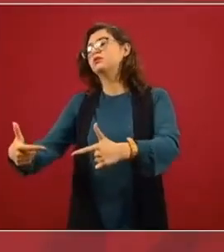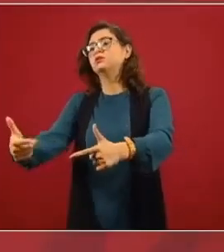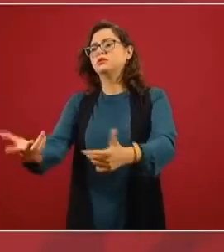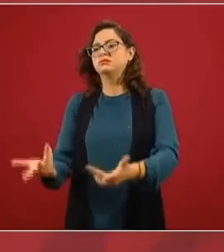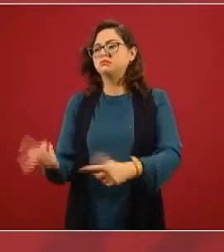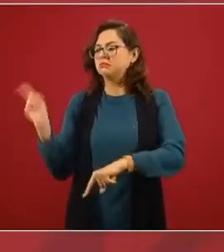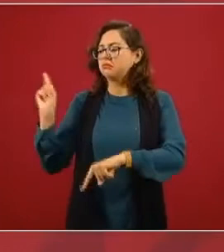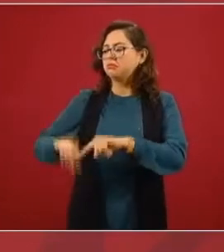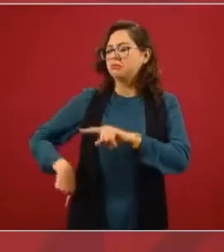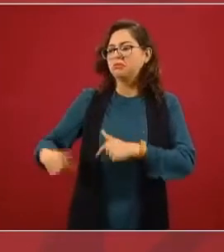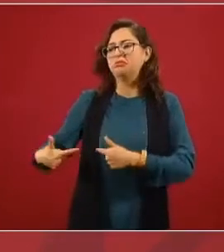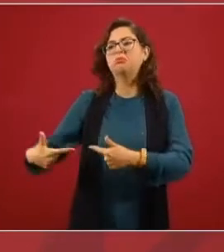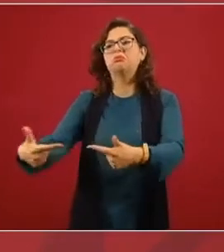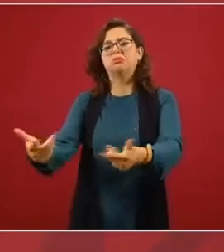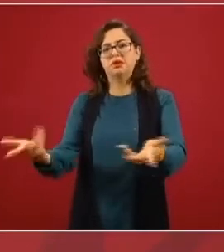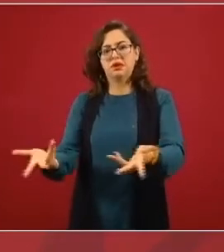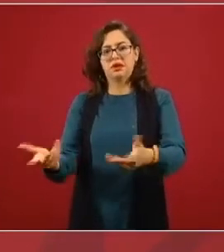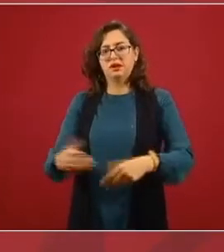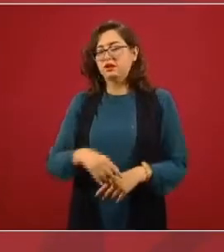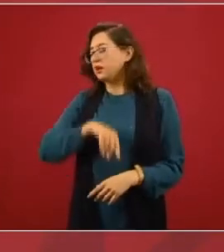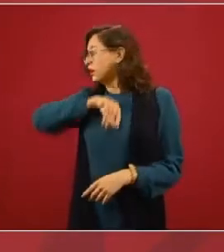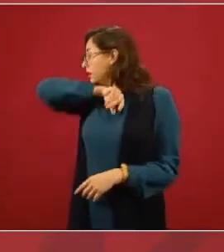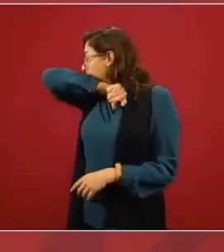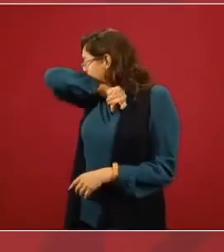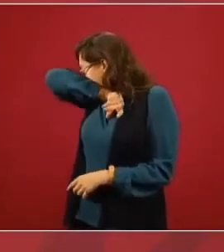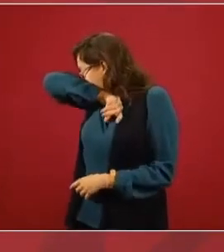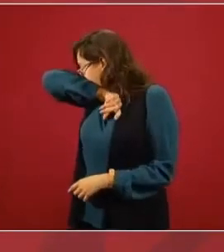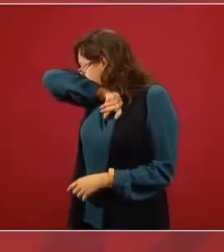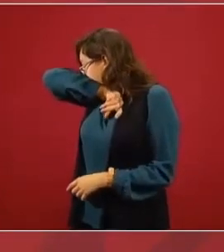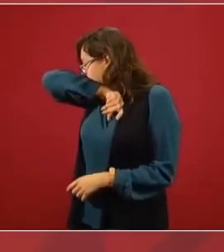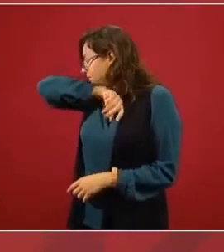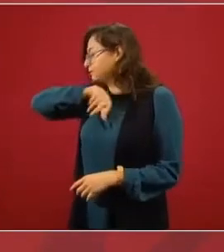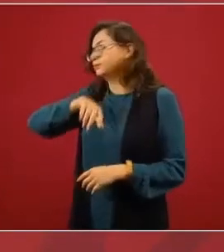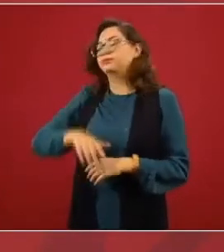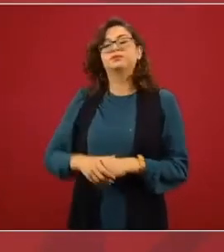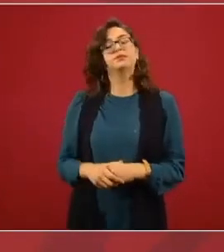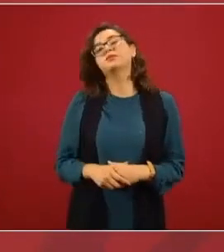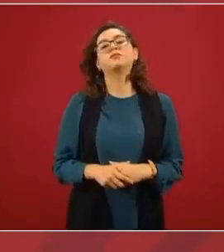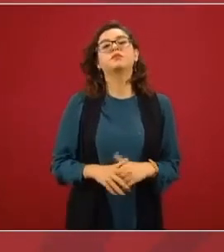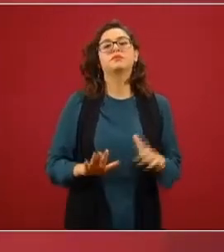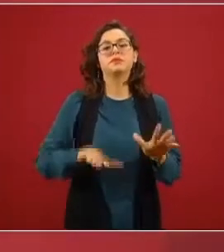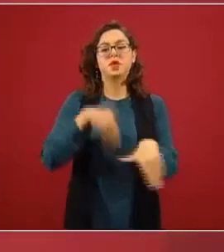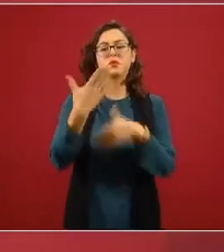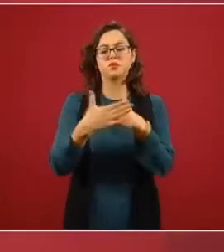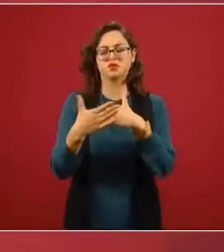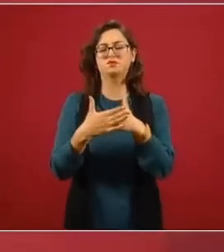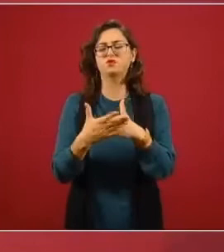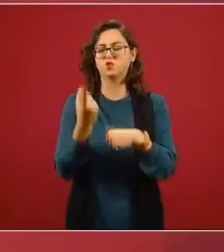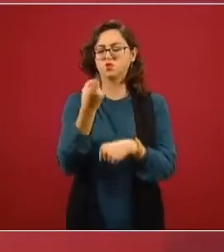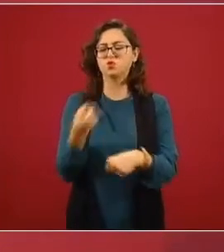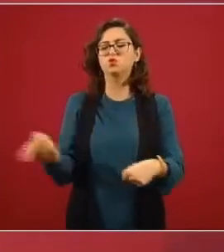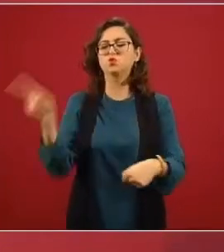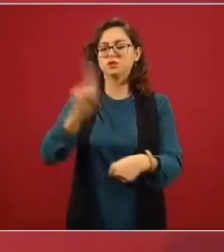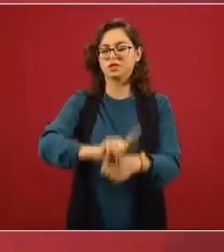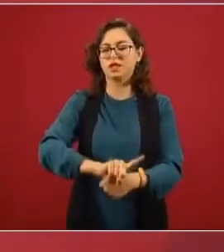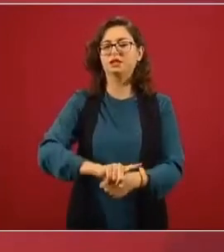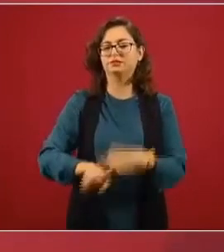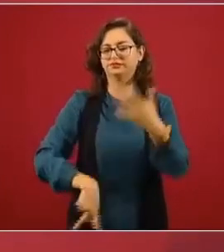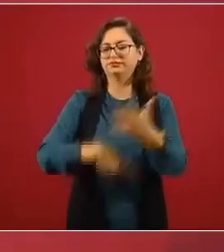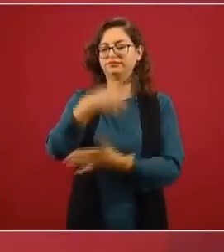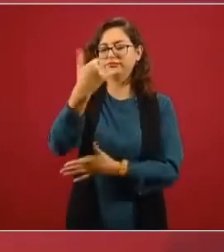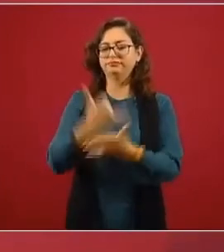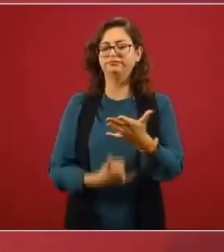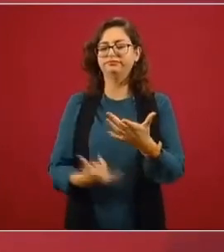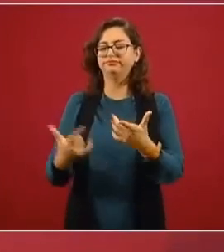Ahora un día les vamos a presentar el proyecto del lago de Texcoco.